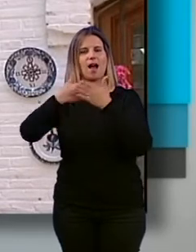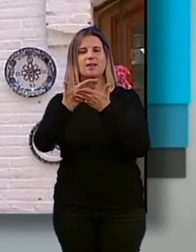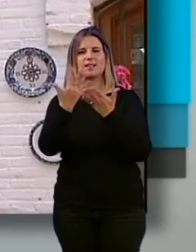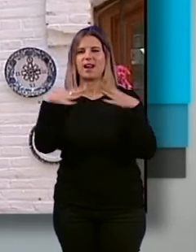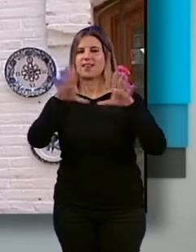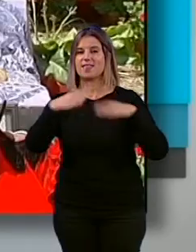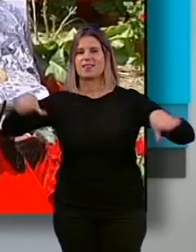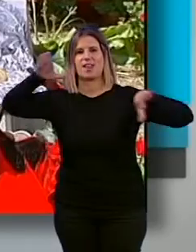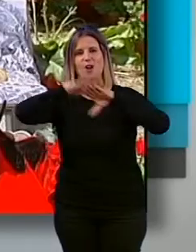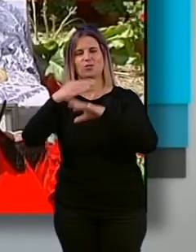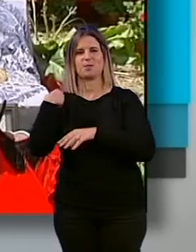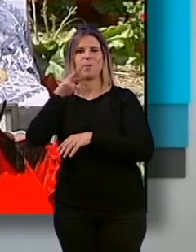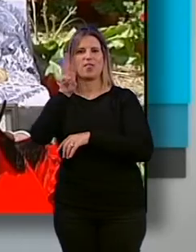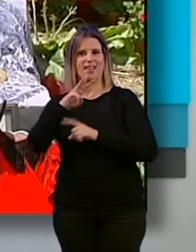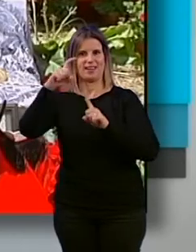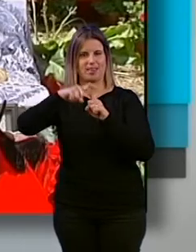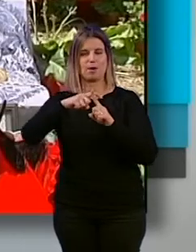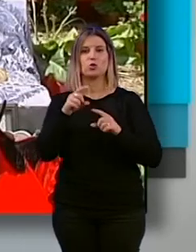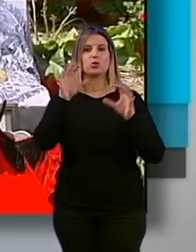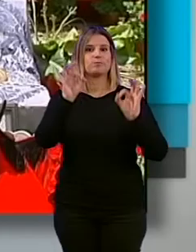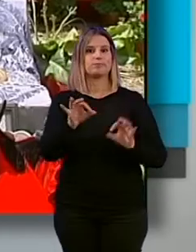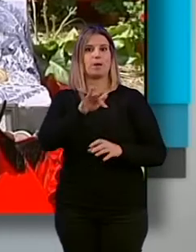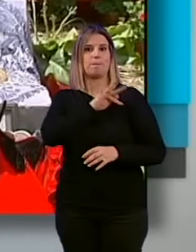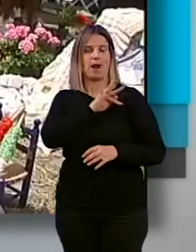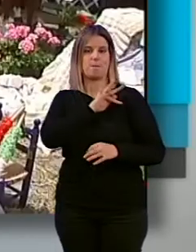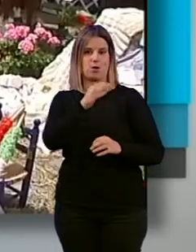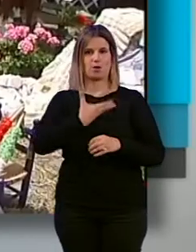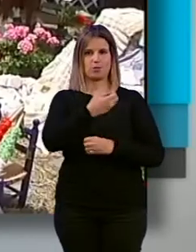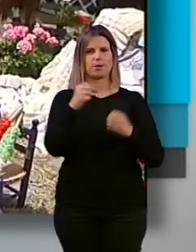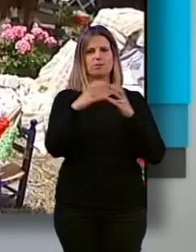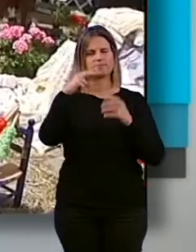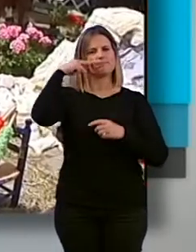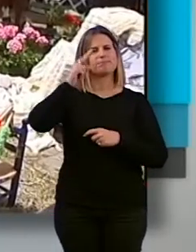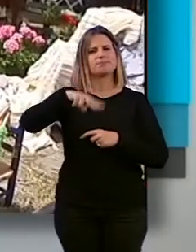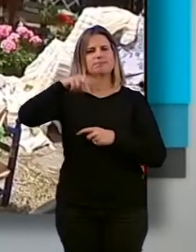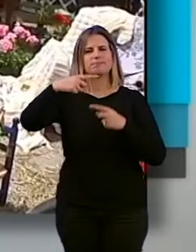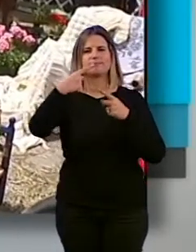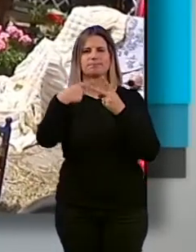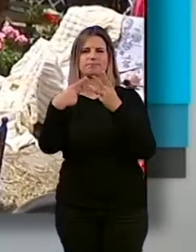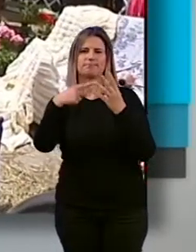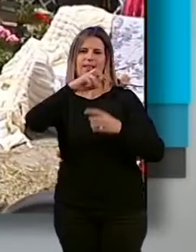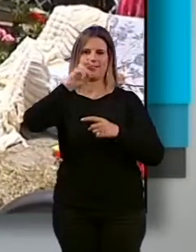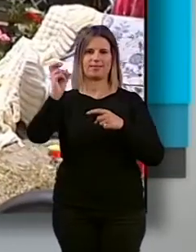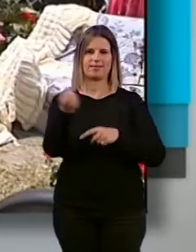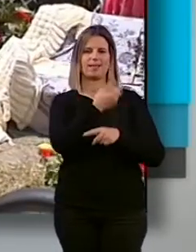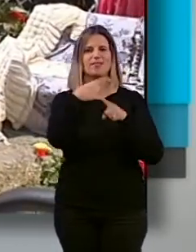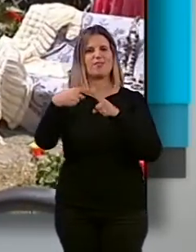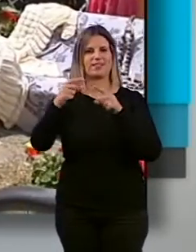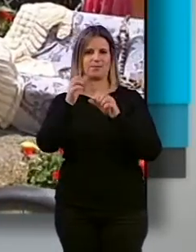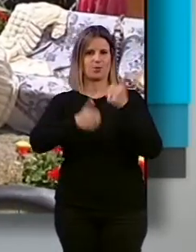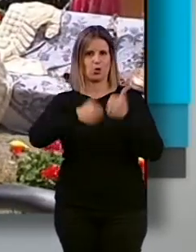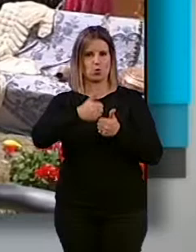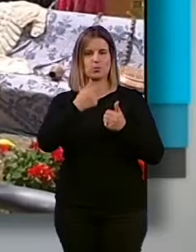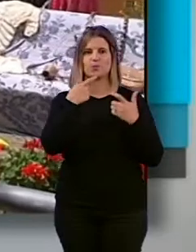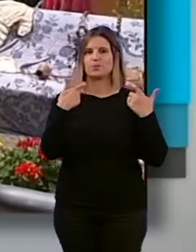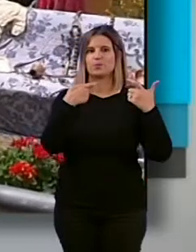noche del mismo día. En cuanto a los premios, el Ayuntamiento de Granada ha establecido varios reconocimientos en cada una de las secciones que entran a concurso. En